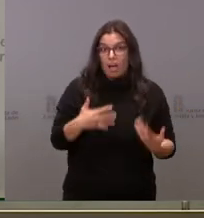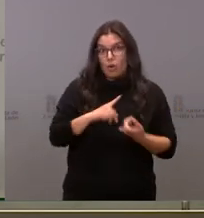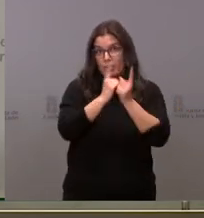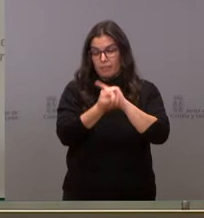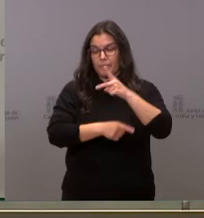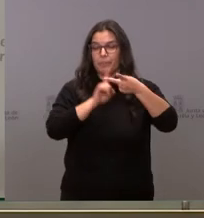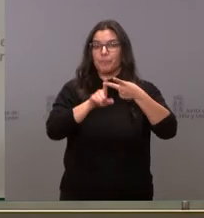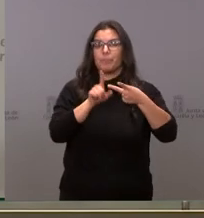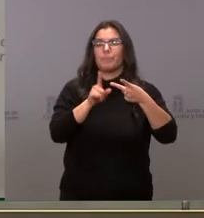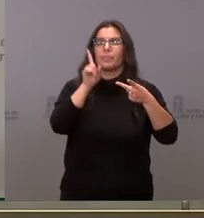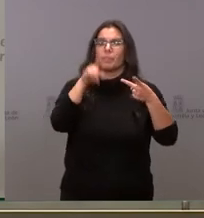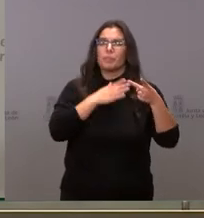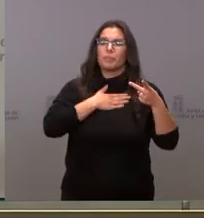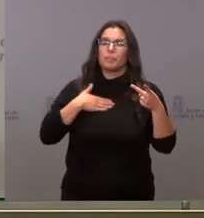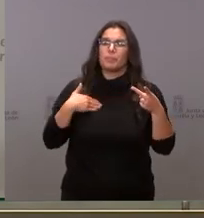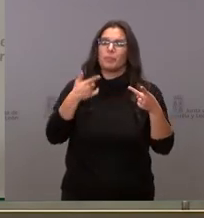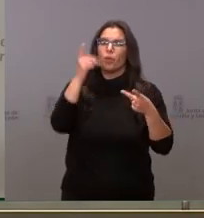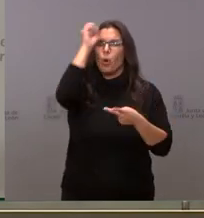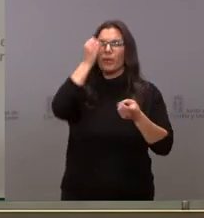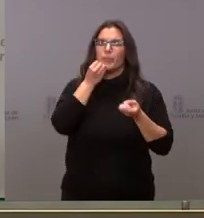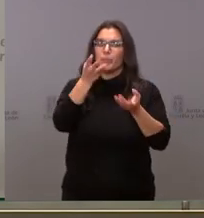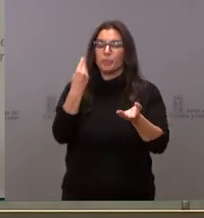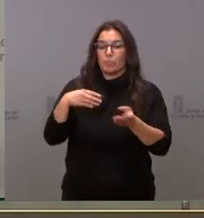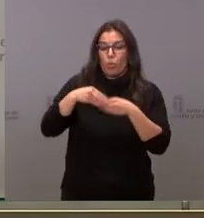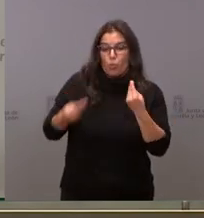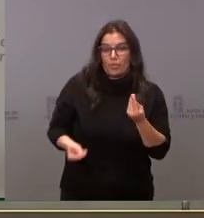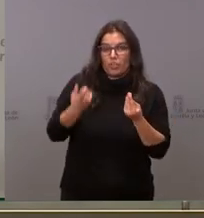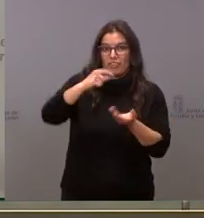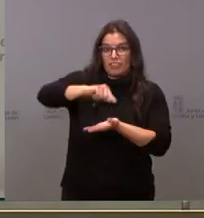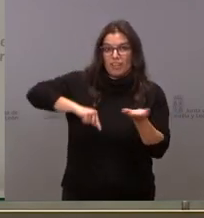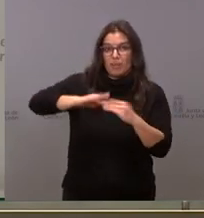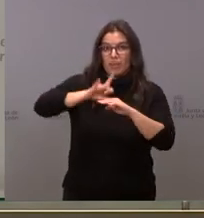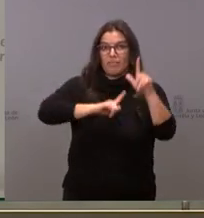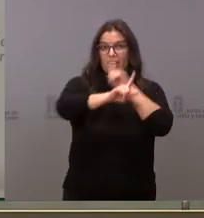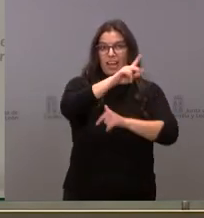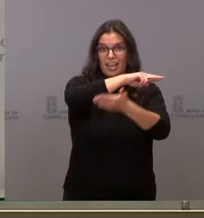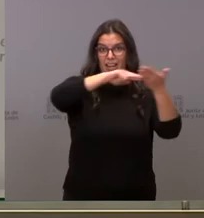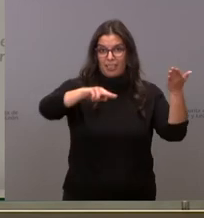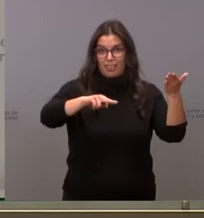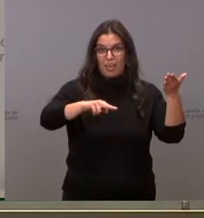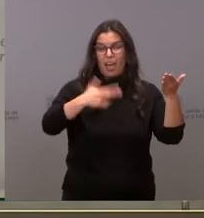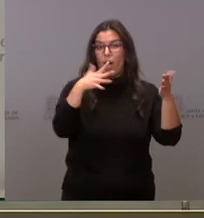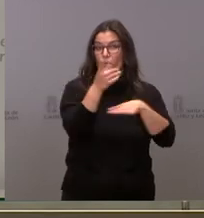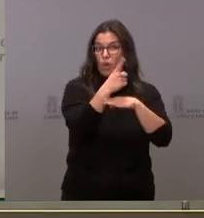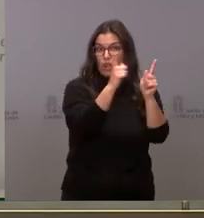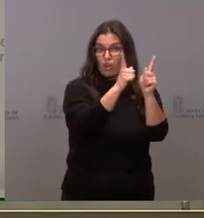sí que me gustaría que valorara el documento que hay que firmar para viajar a Galicia aunque sea algunas horas a partir de ahora también tendrán